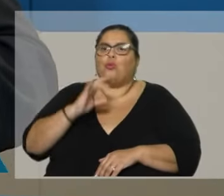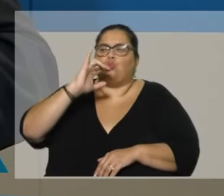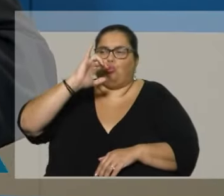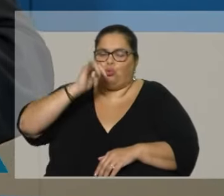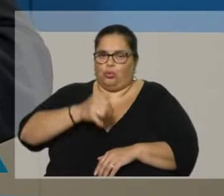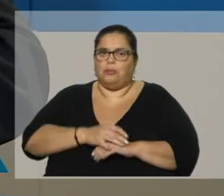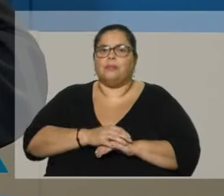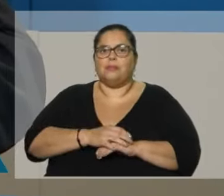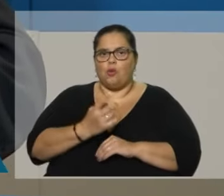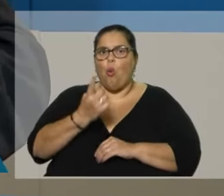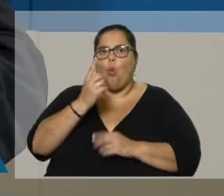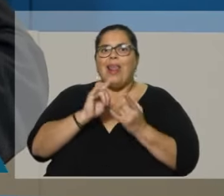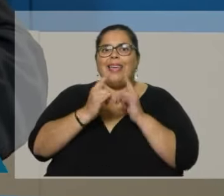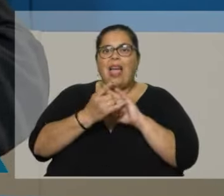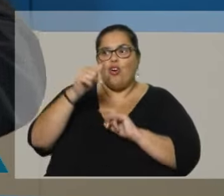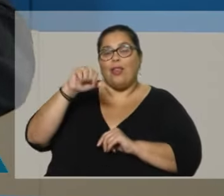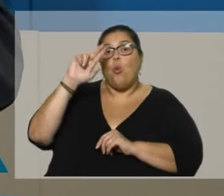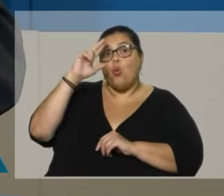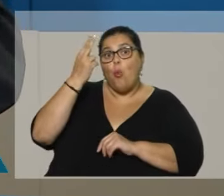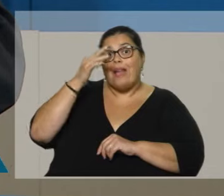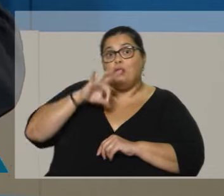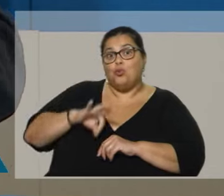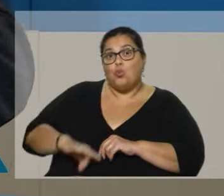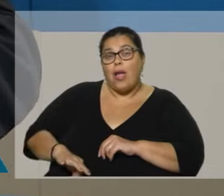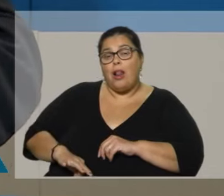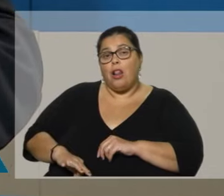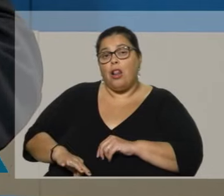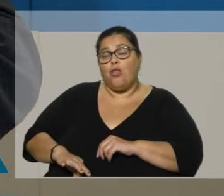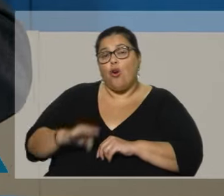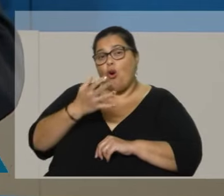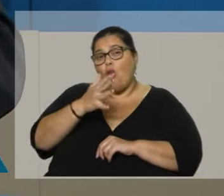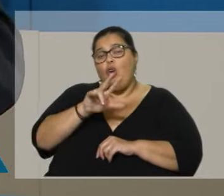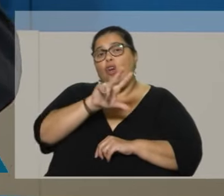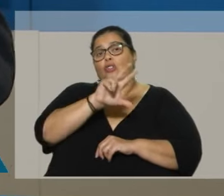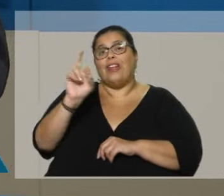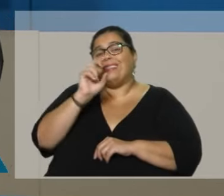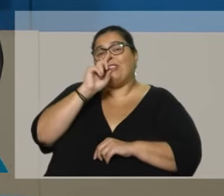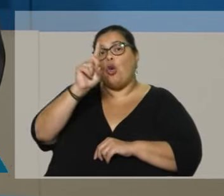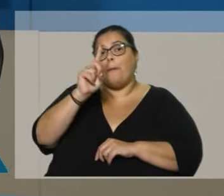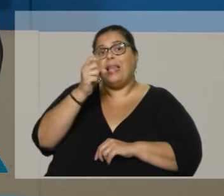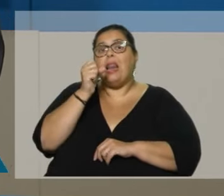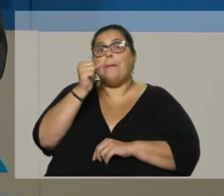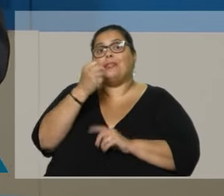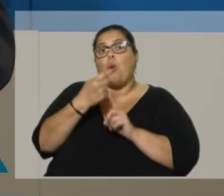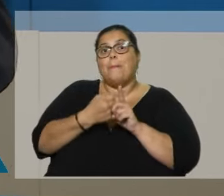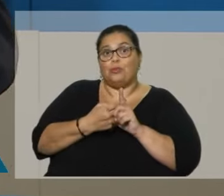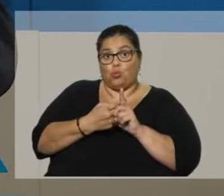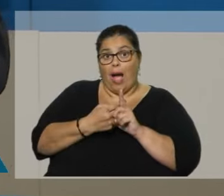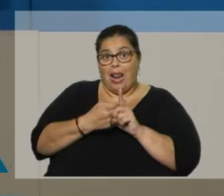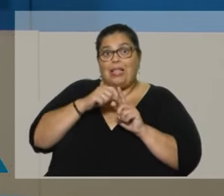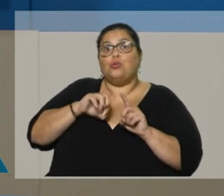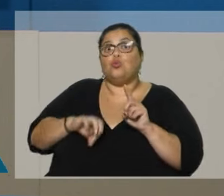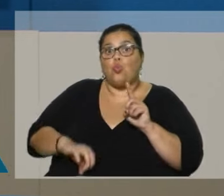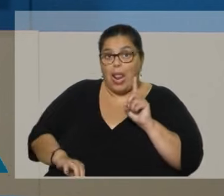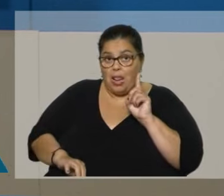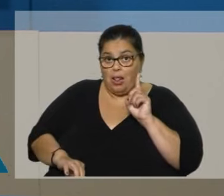Un legislador en el Uruguay está cobrando del orden de los 300.000 pesos al mes en sueldo. Esta cuantía hoy